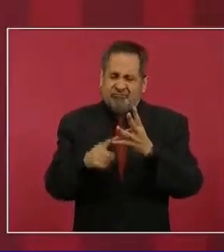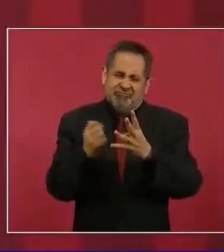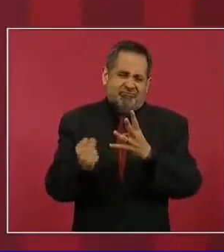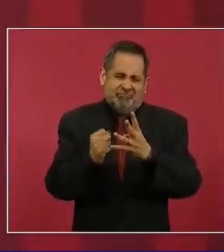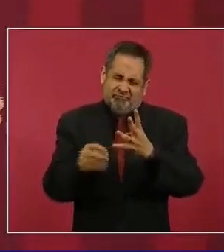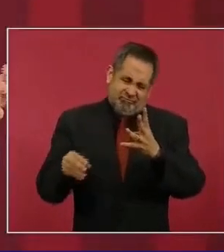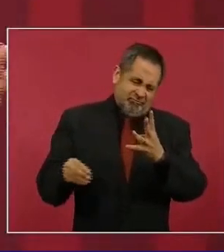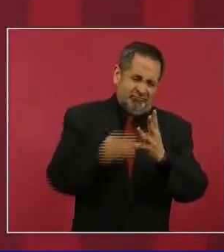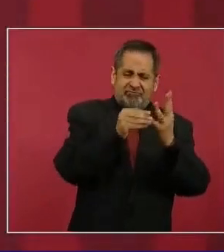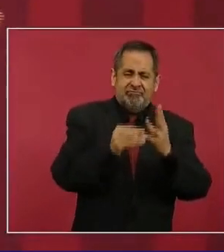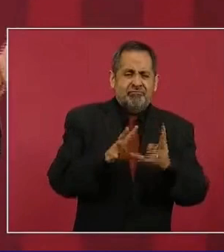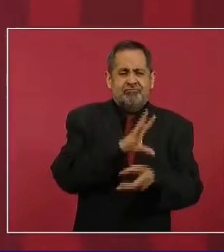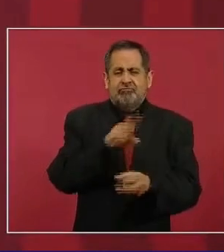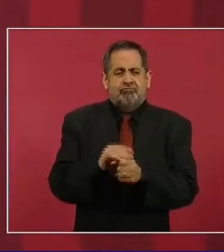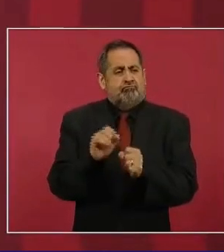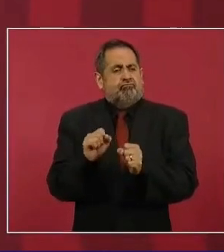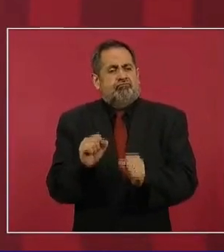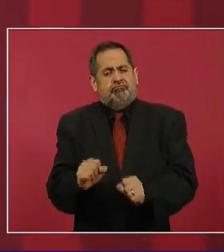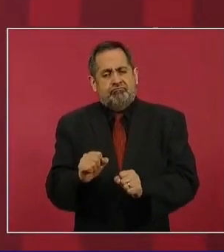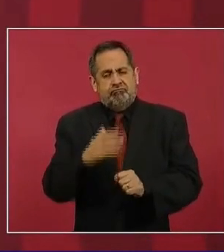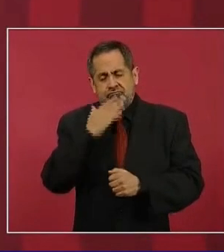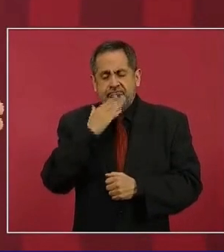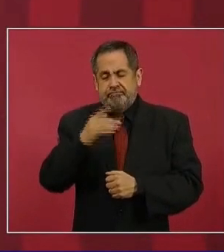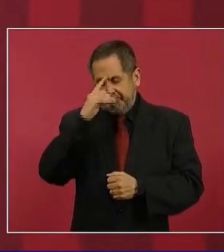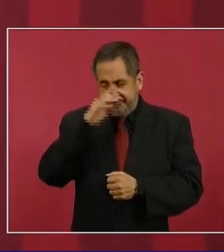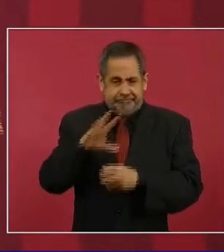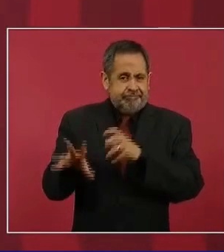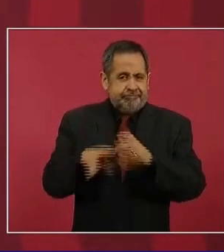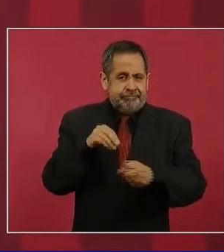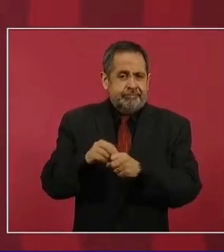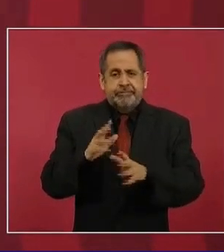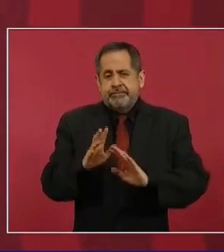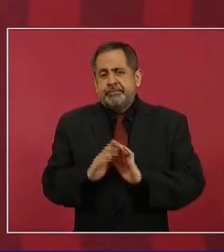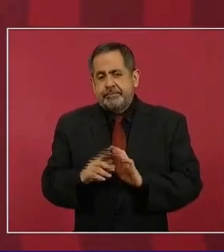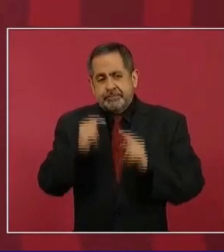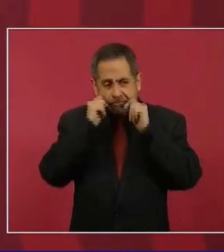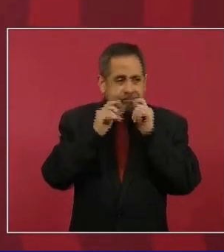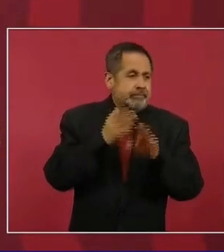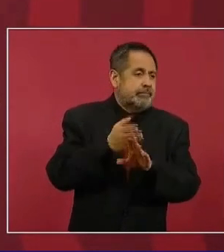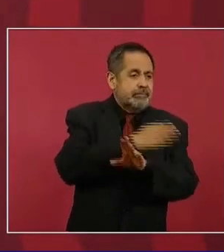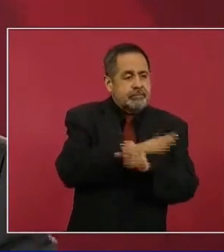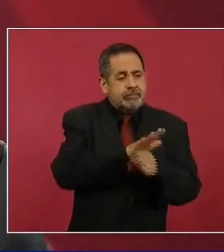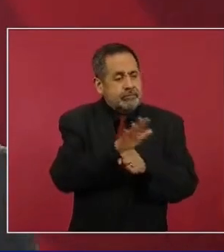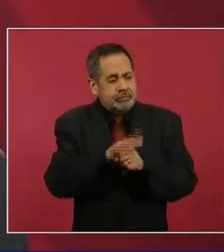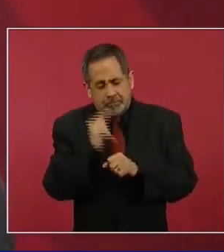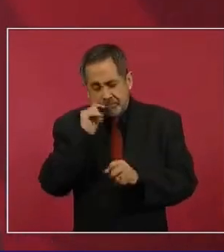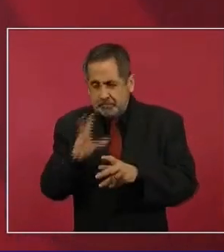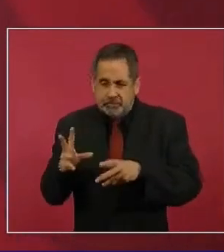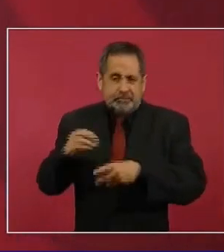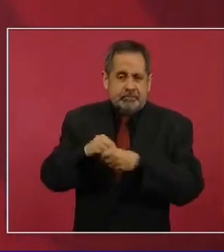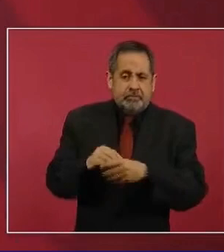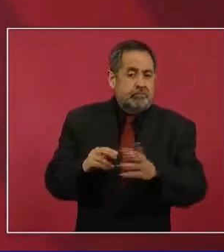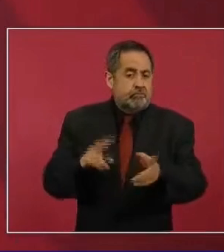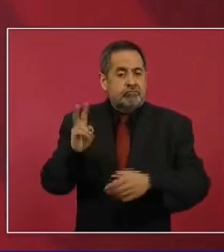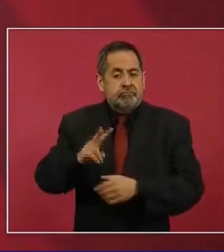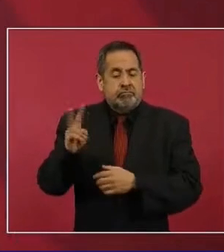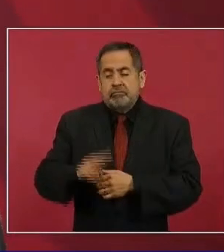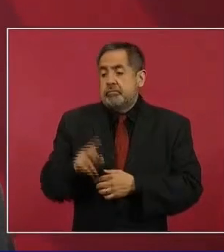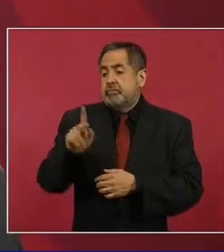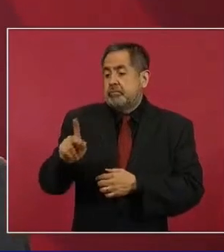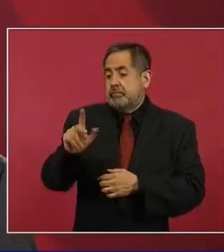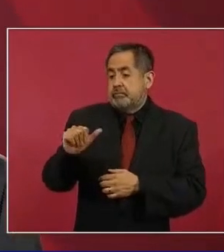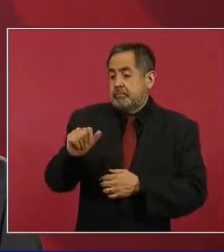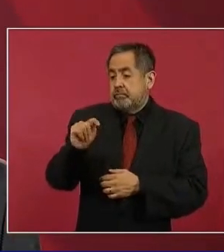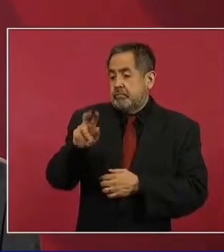amplias, entonces sería como un refuerzo universal independientemente del esquema de origen. Y ciertamente la vacuna Patria es una de las